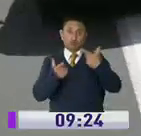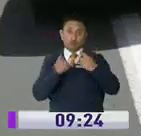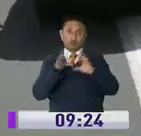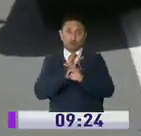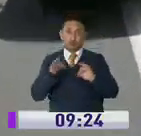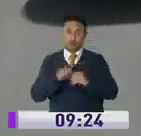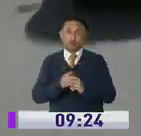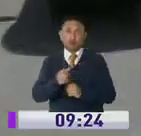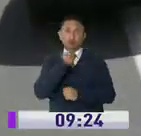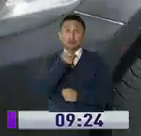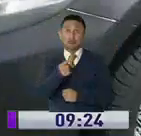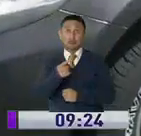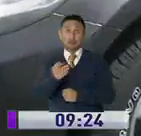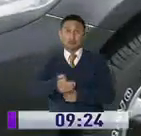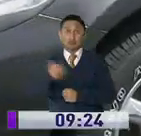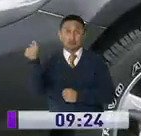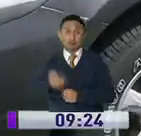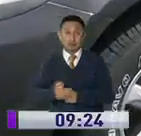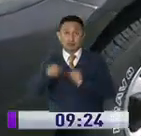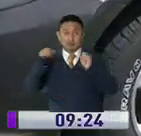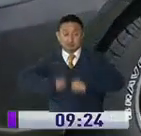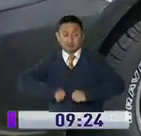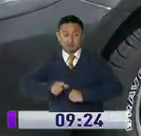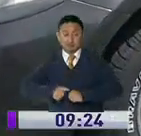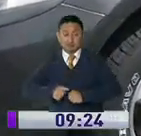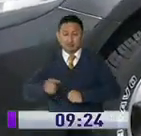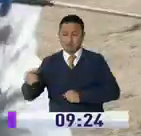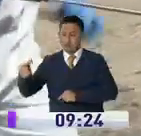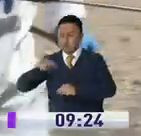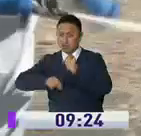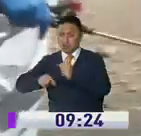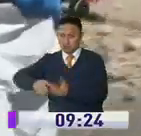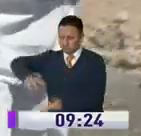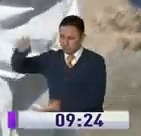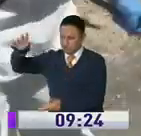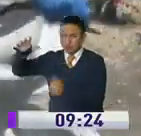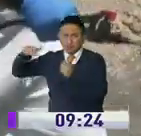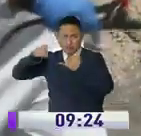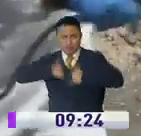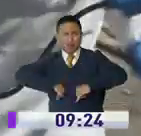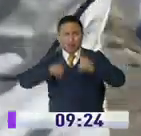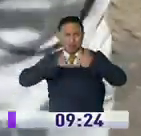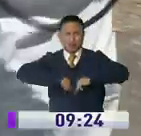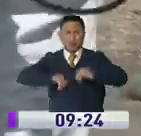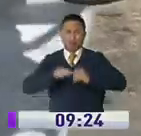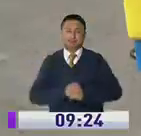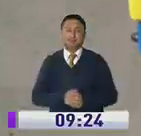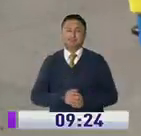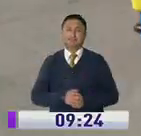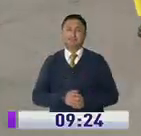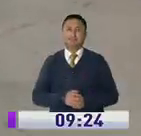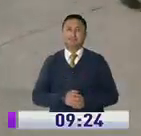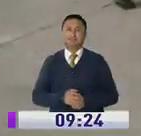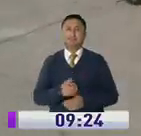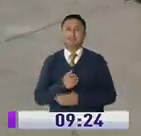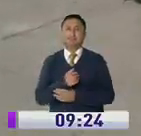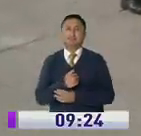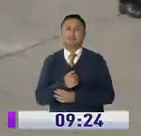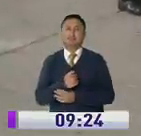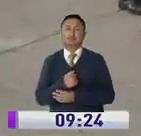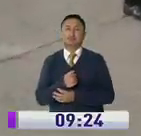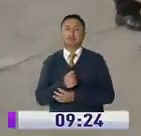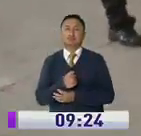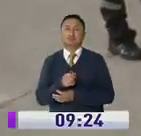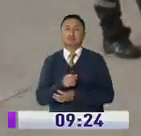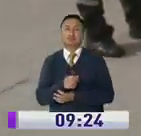Abad finaliza garantizando que existe un buen suministro de producto para continuar prestando este servicio. En Quito informó